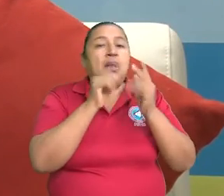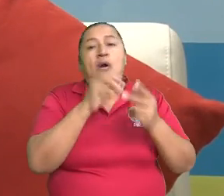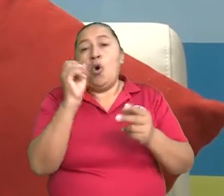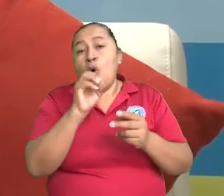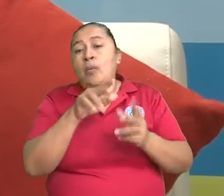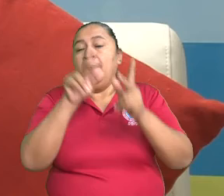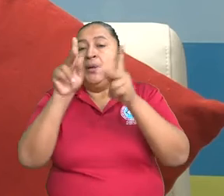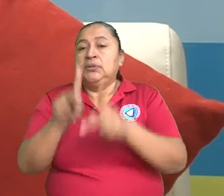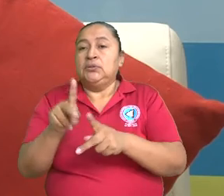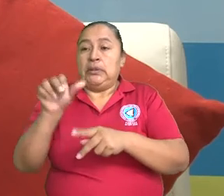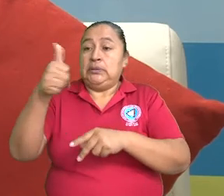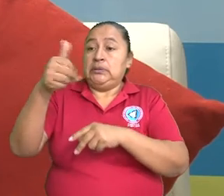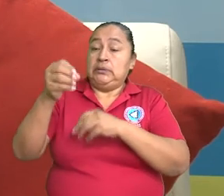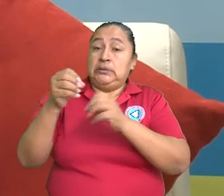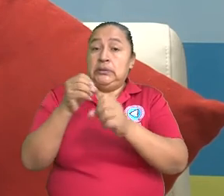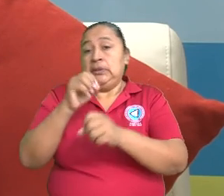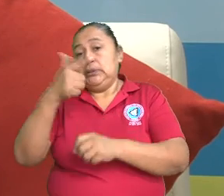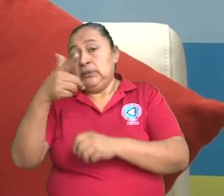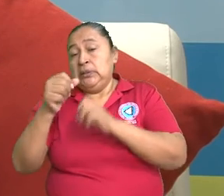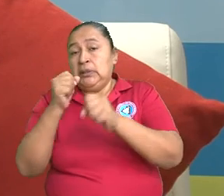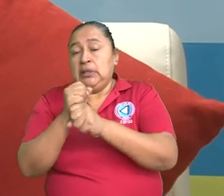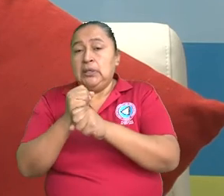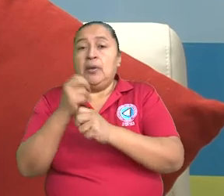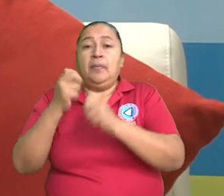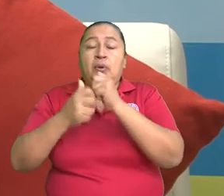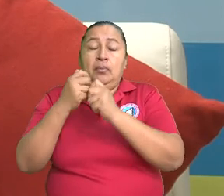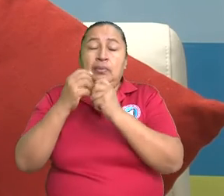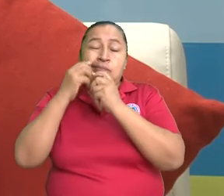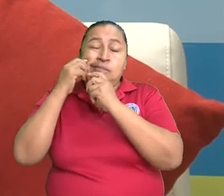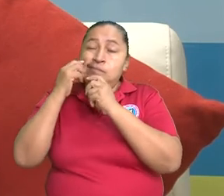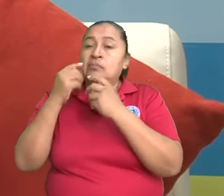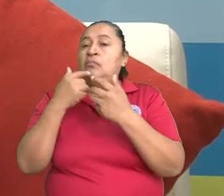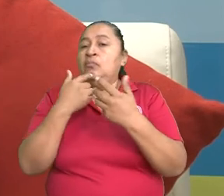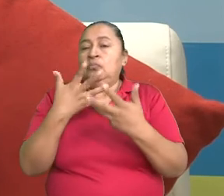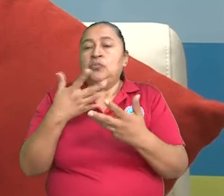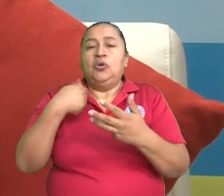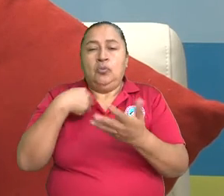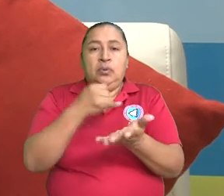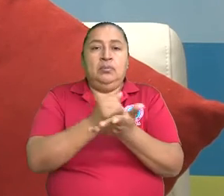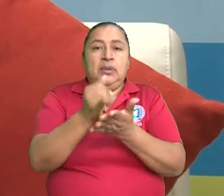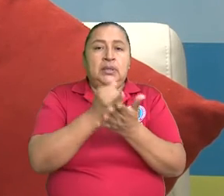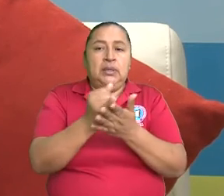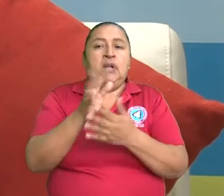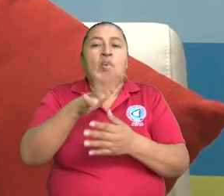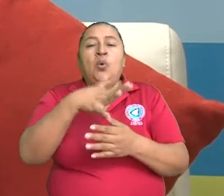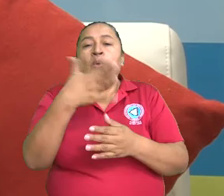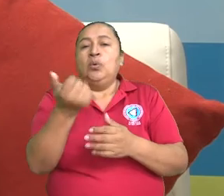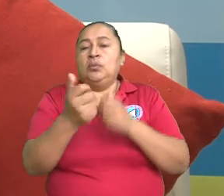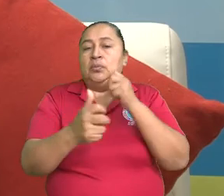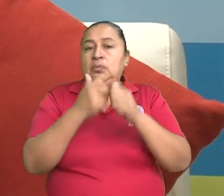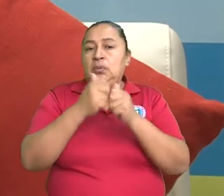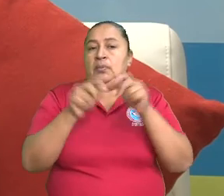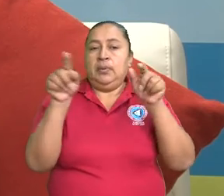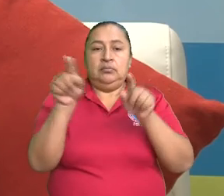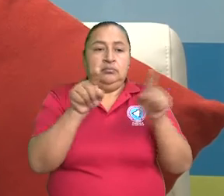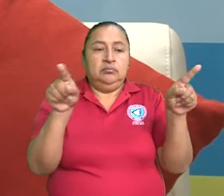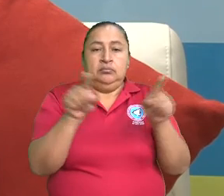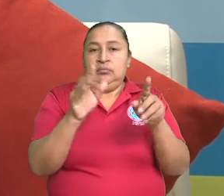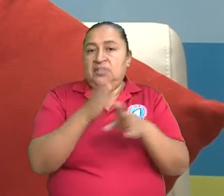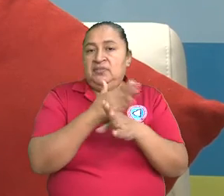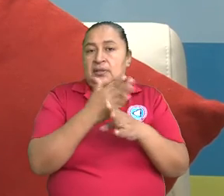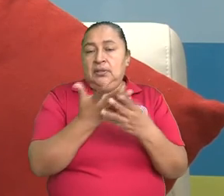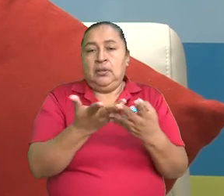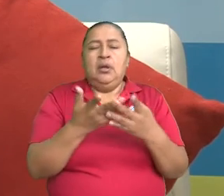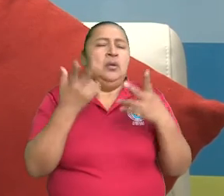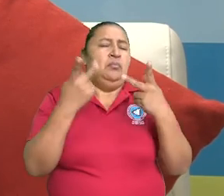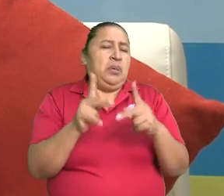que tenga un paciente de 60, 70 años. Muy probablemente voy a ir a investigar otras causas en estos pacientes. Pero, pues,